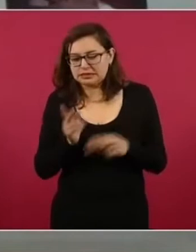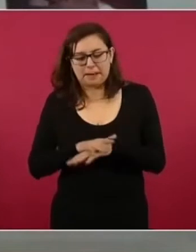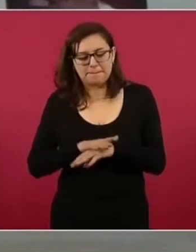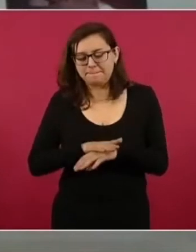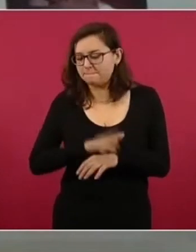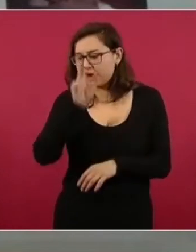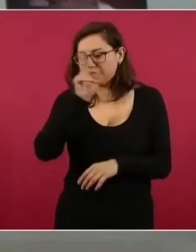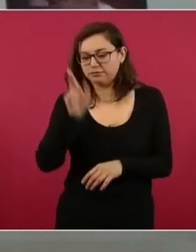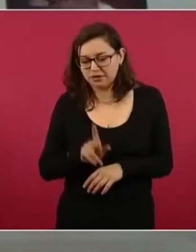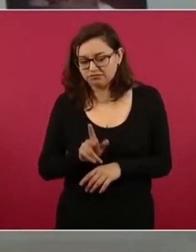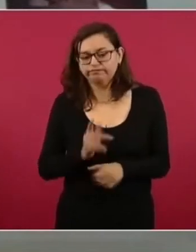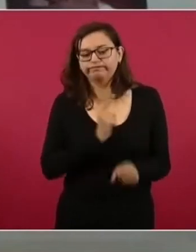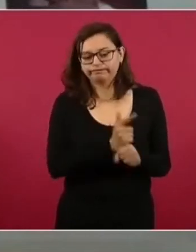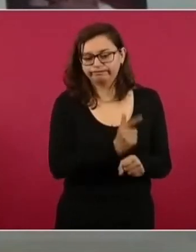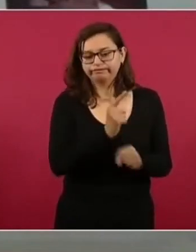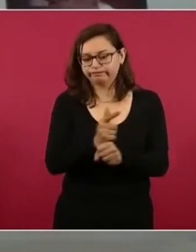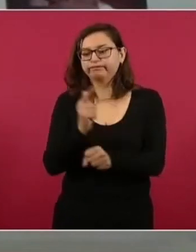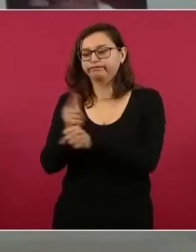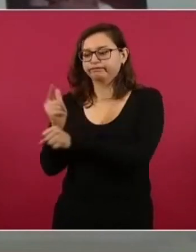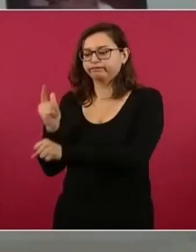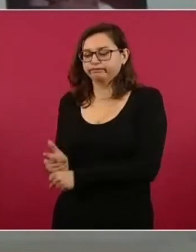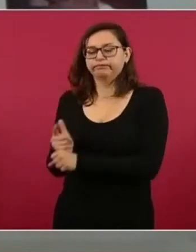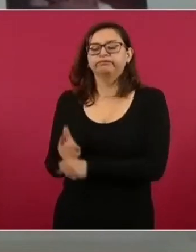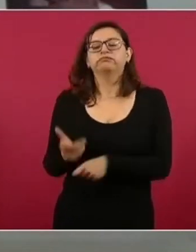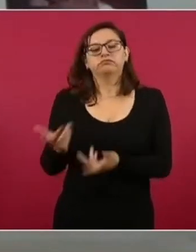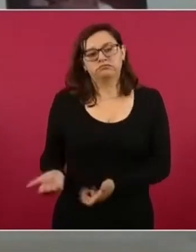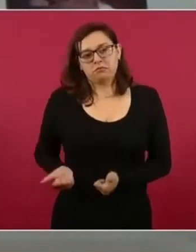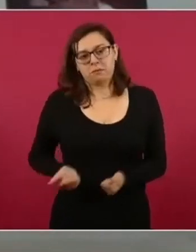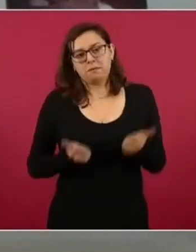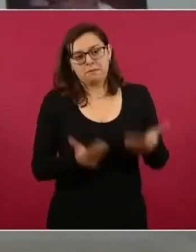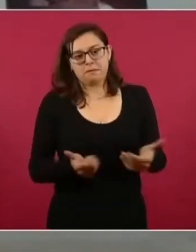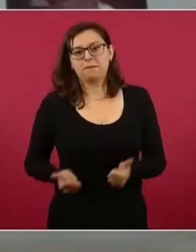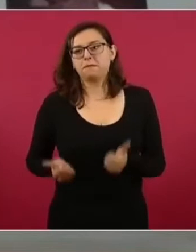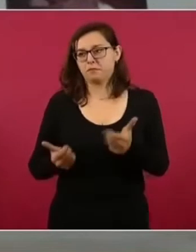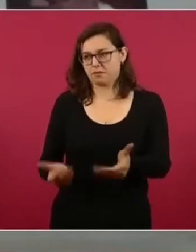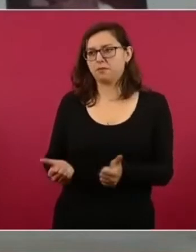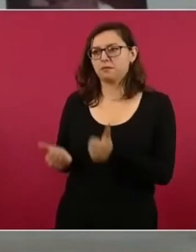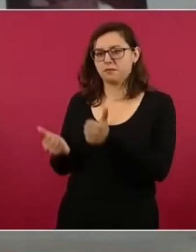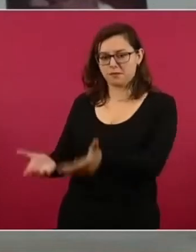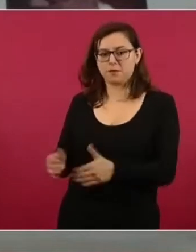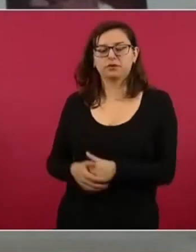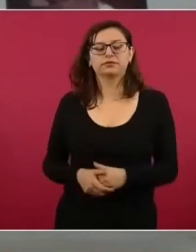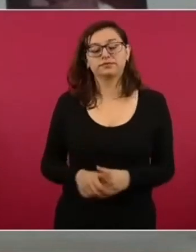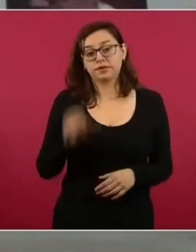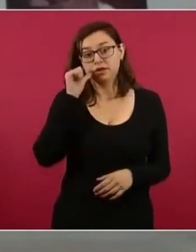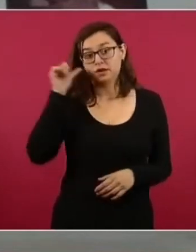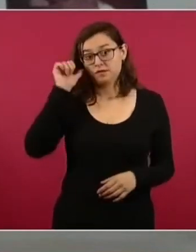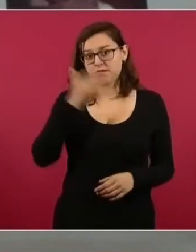hicieron, que nos establecieron los presidentes municipales que ayer se reunieron con nosotros.